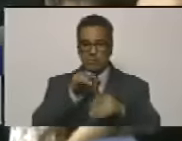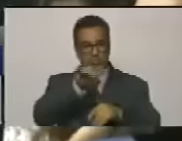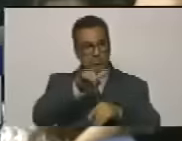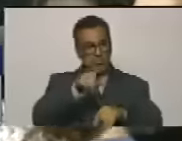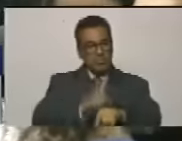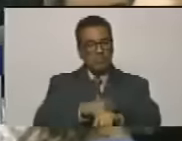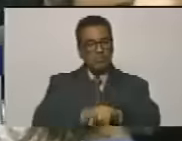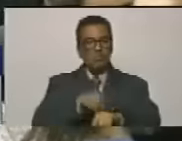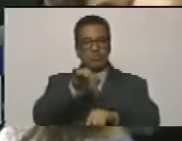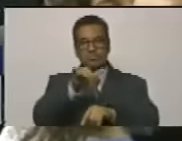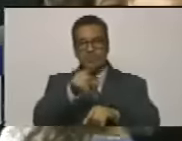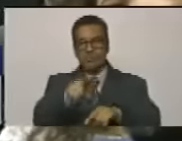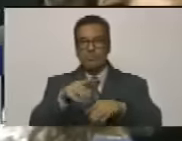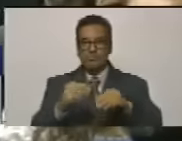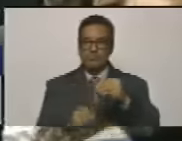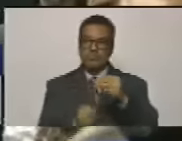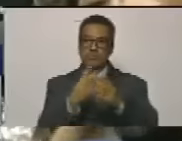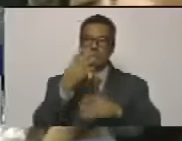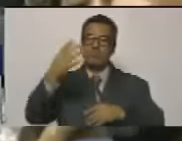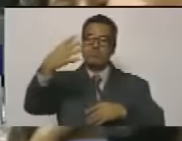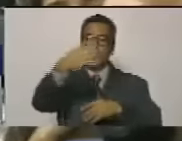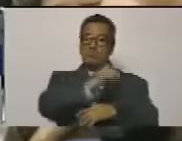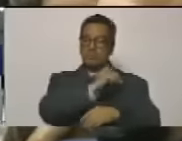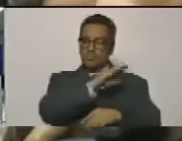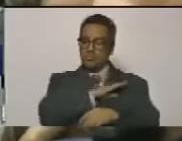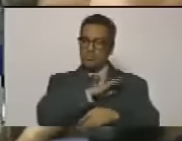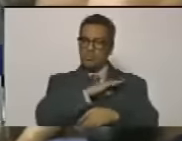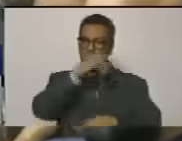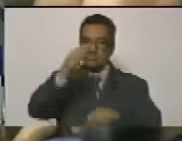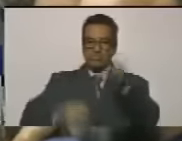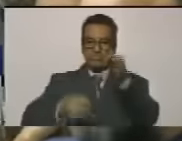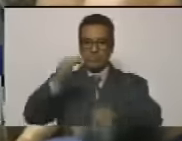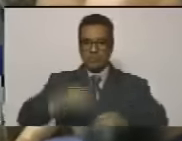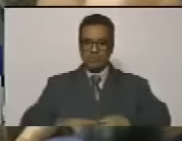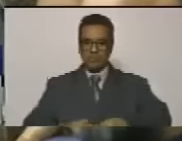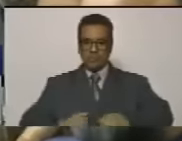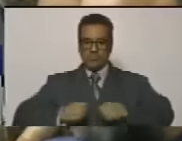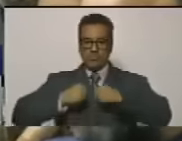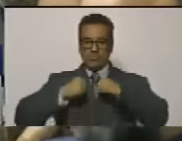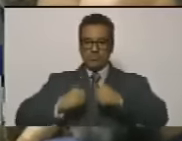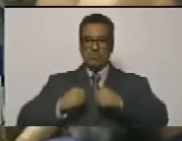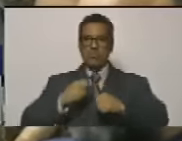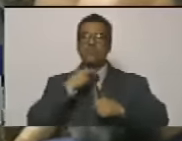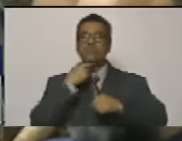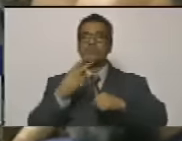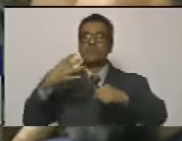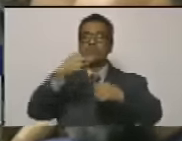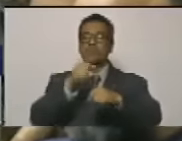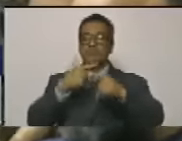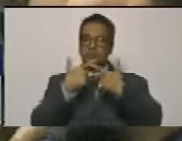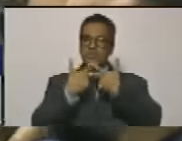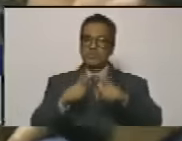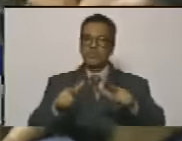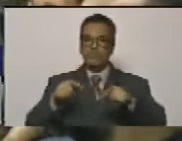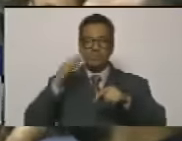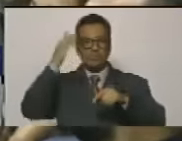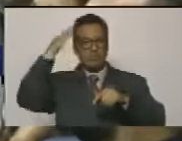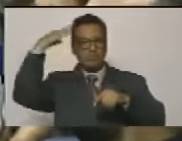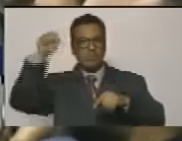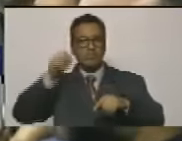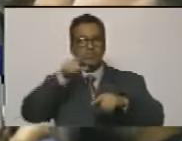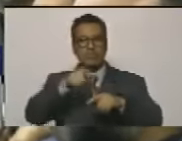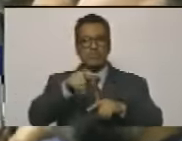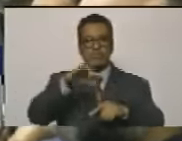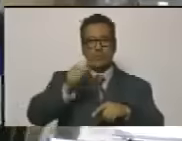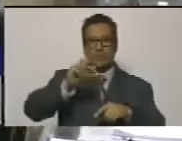el tiempo de la bondad triunfante de la justicia erguida donde la voz alcance la libertad del sueño. Por